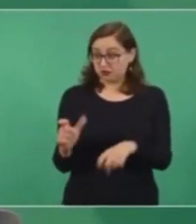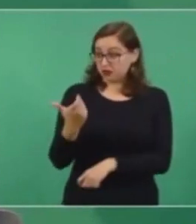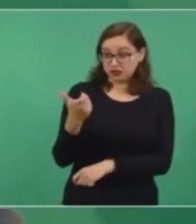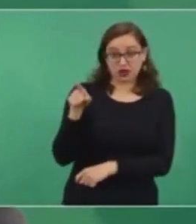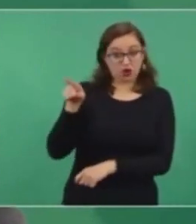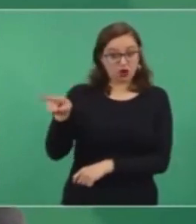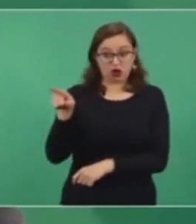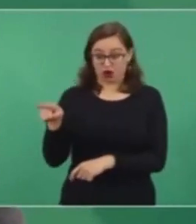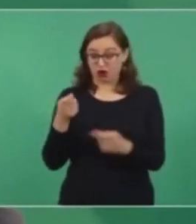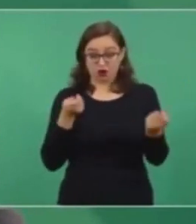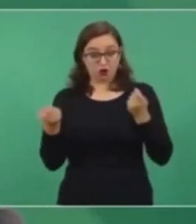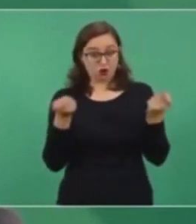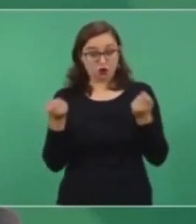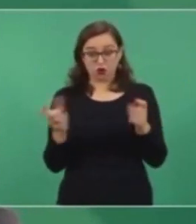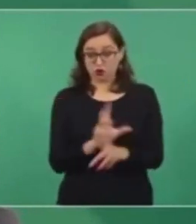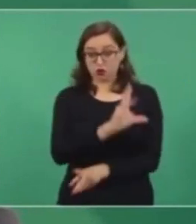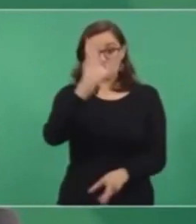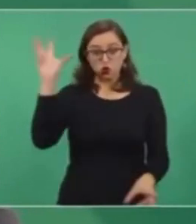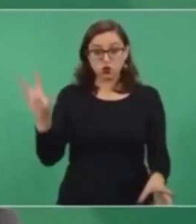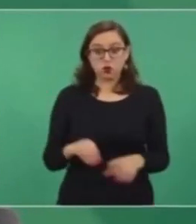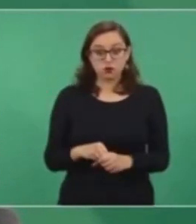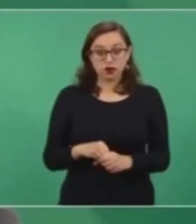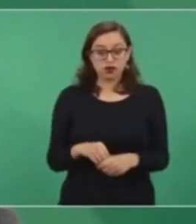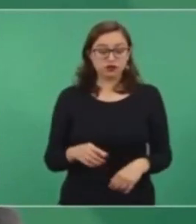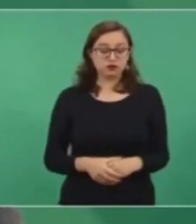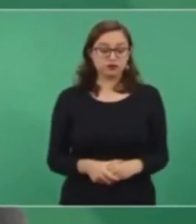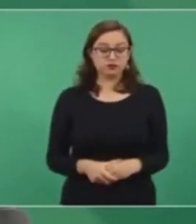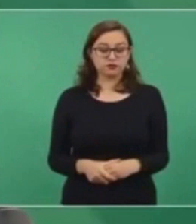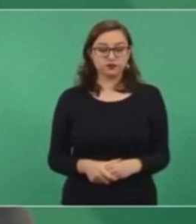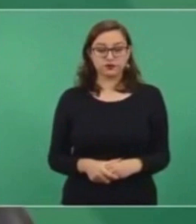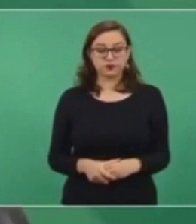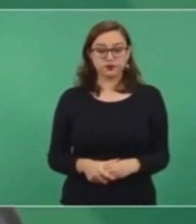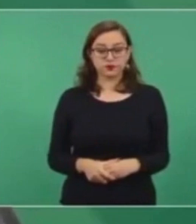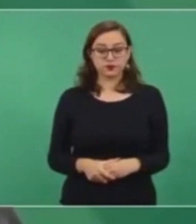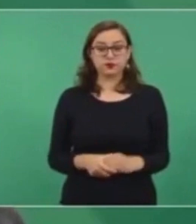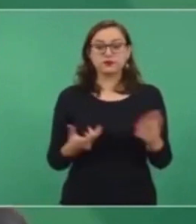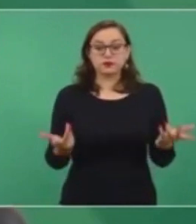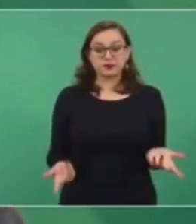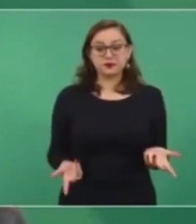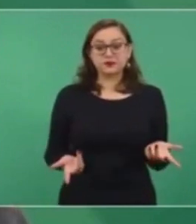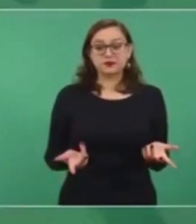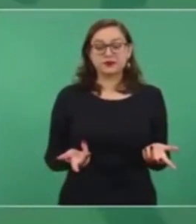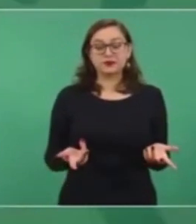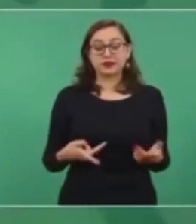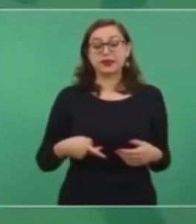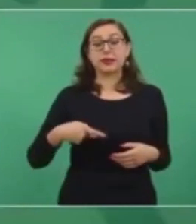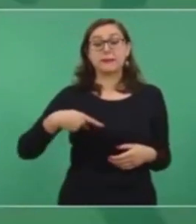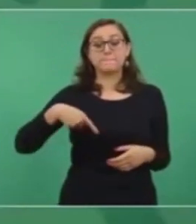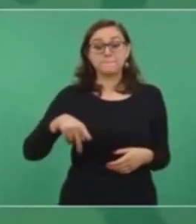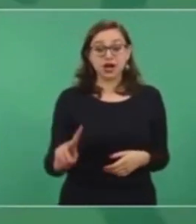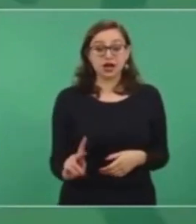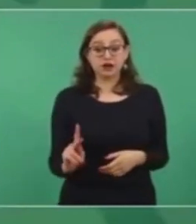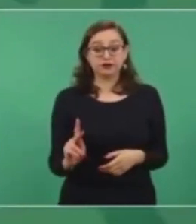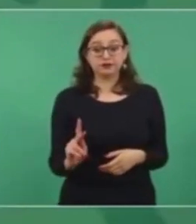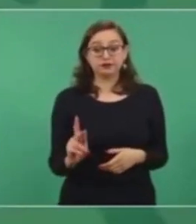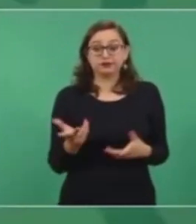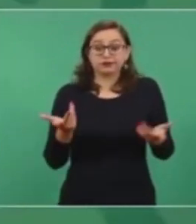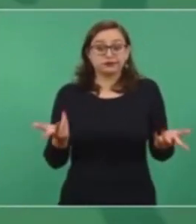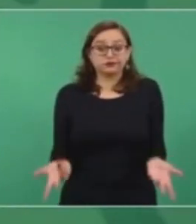y así en otros casos, pero eso lo tienen que resolver los mismos